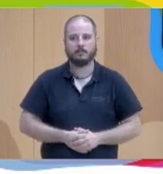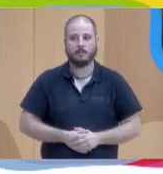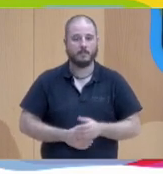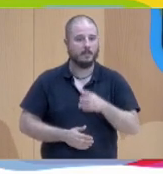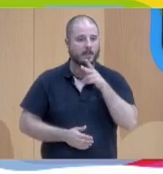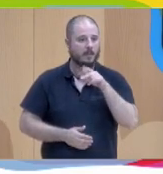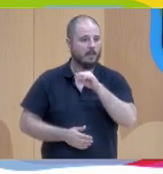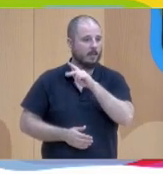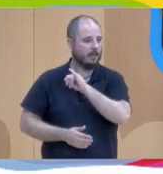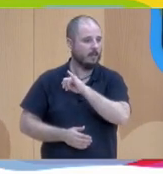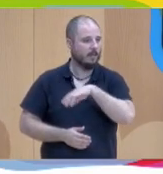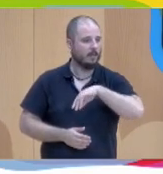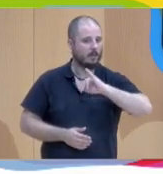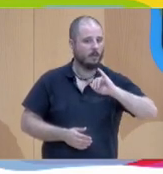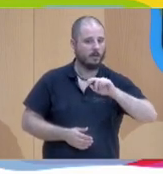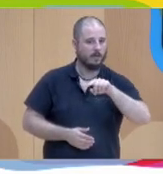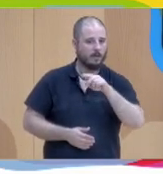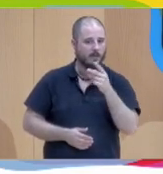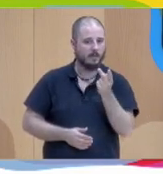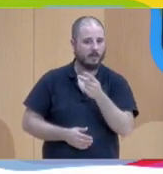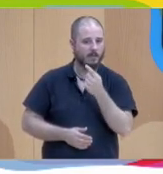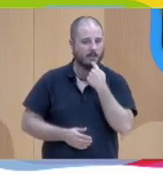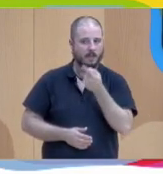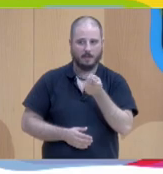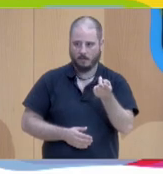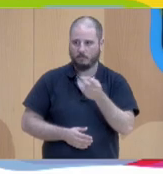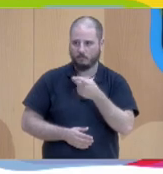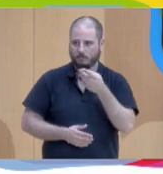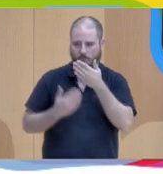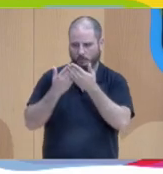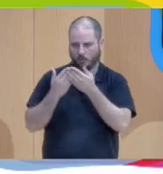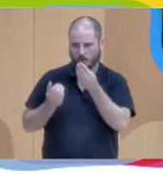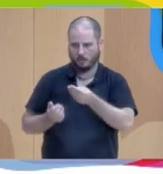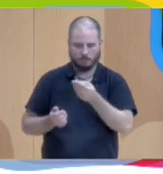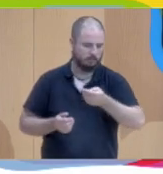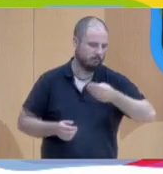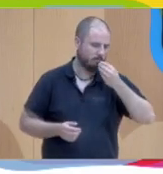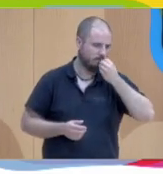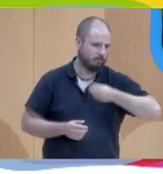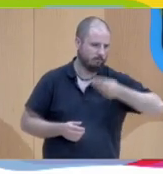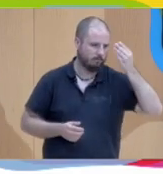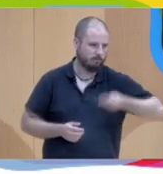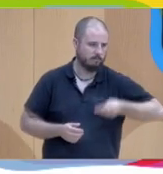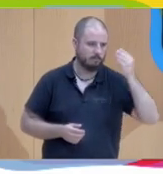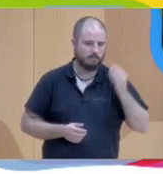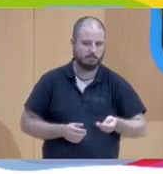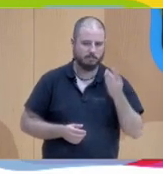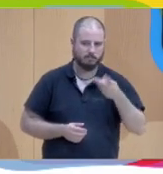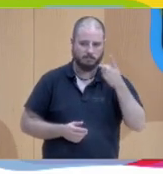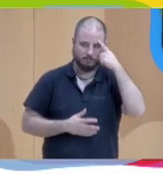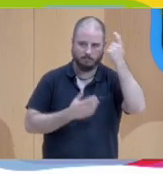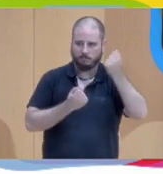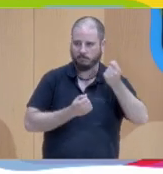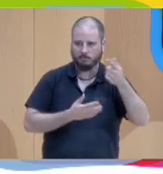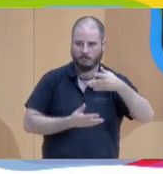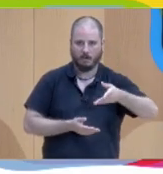Yuca, decíais que eran buenos estudiantes, son excelentes, lo han interiorizado todo tanto. ¿Qué hacemos?